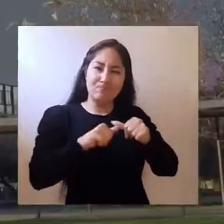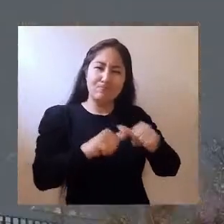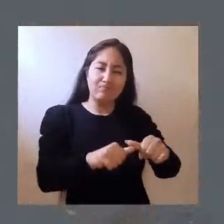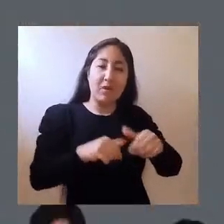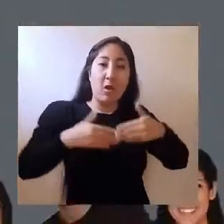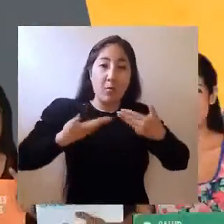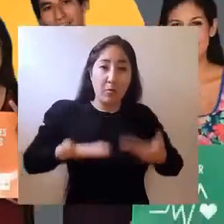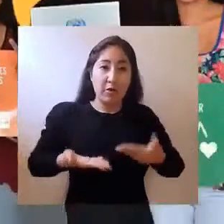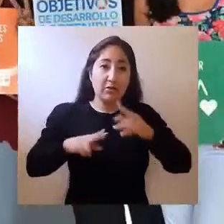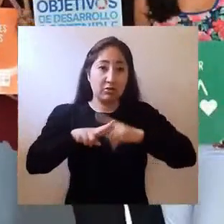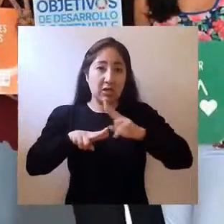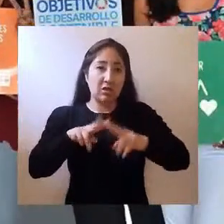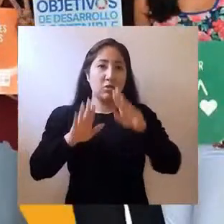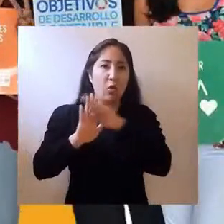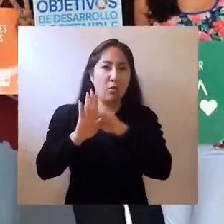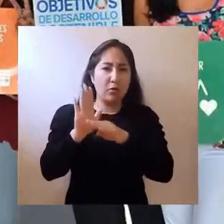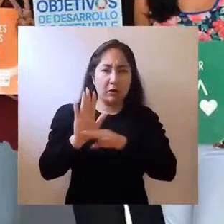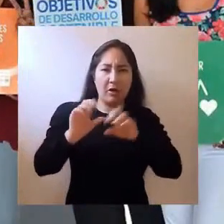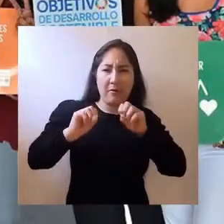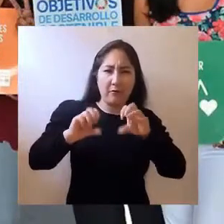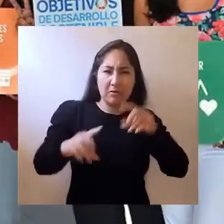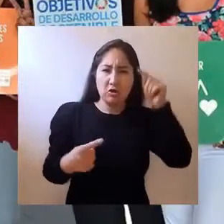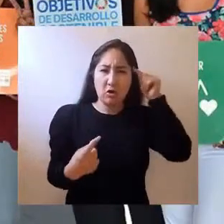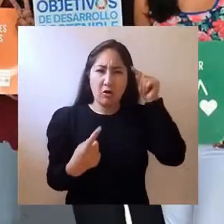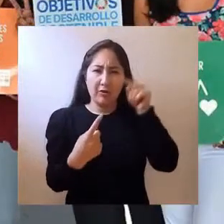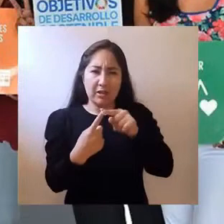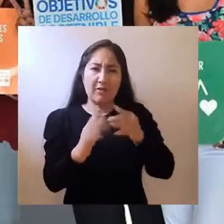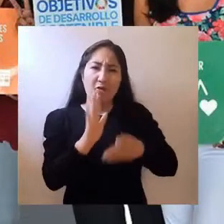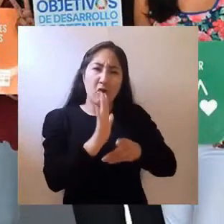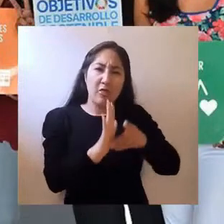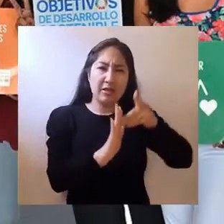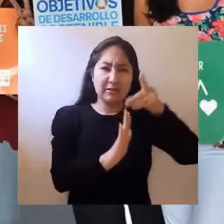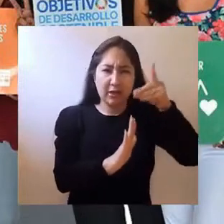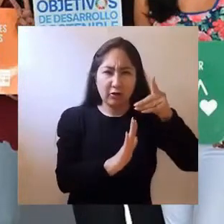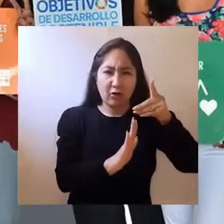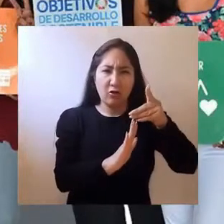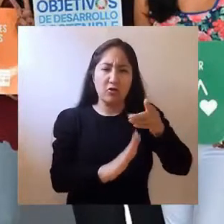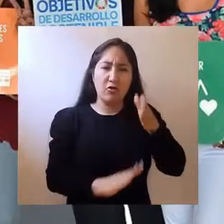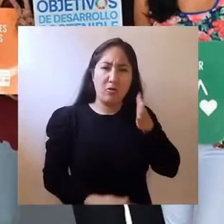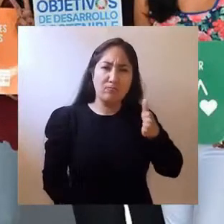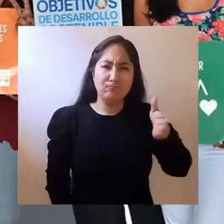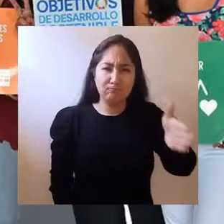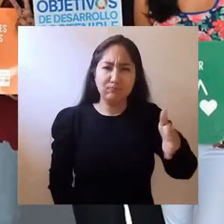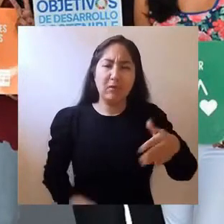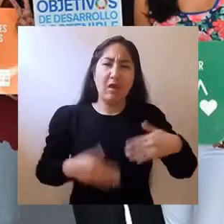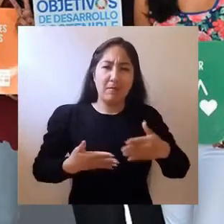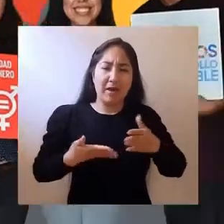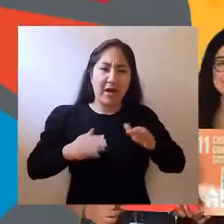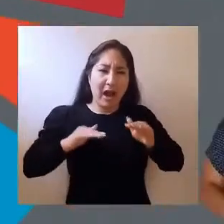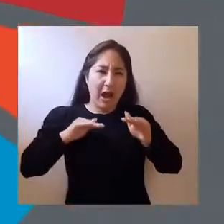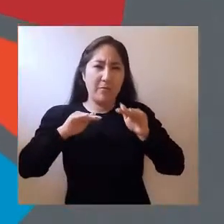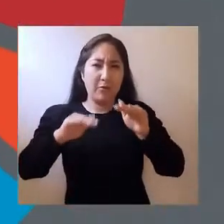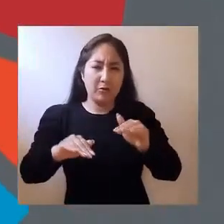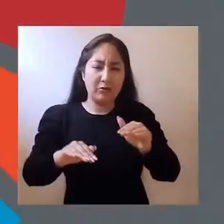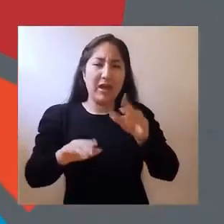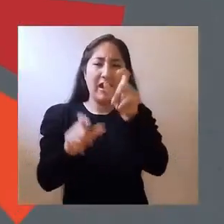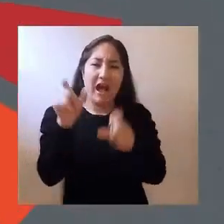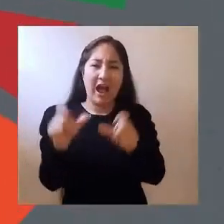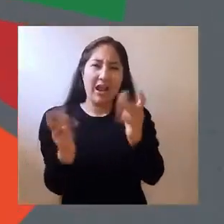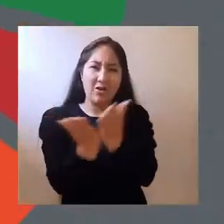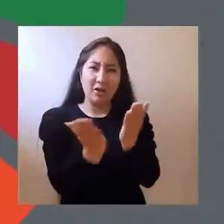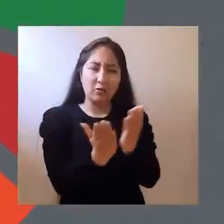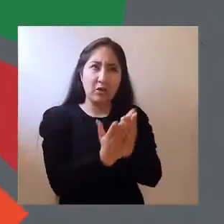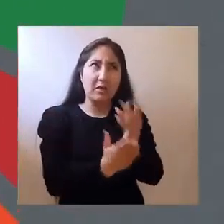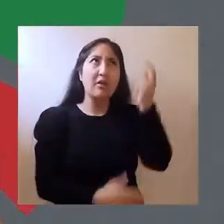Por eso, se creará un programa de formación en Objetivos de Desarrollo Sostenible para dotar al estudiantado con conocimientos,